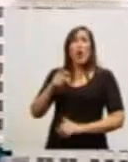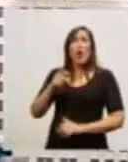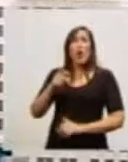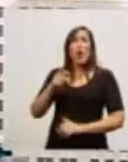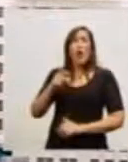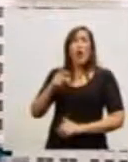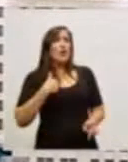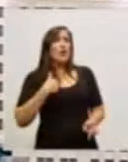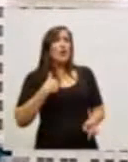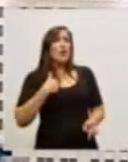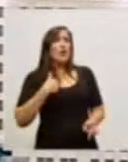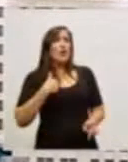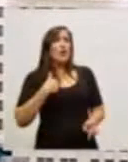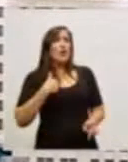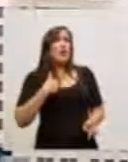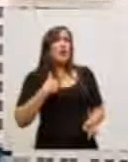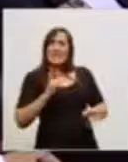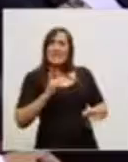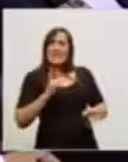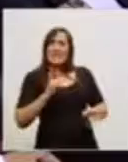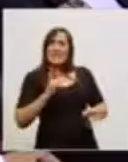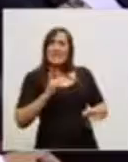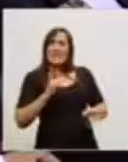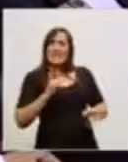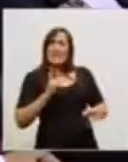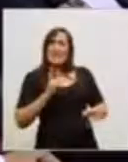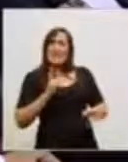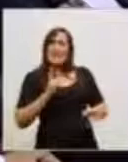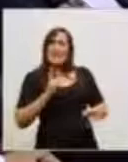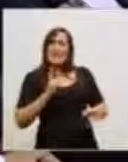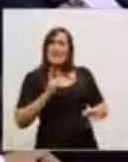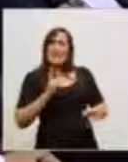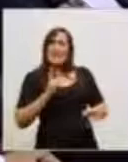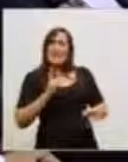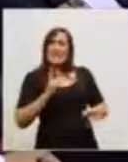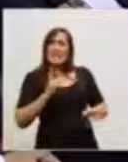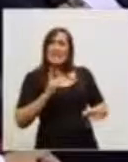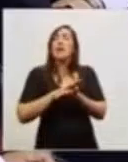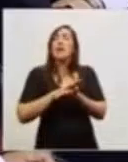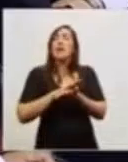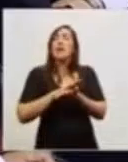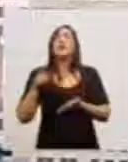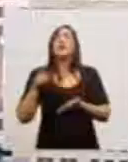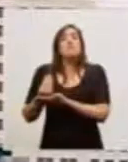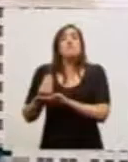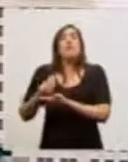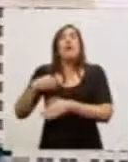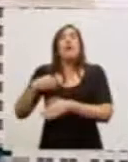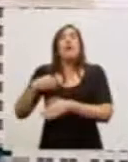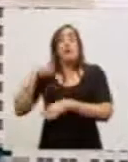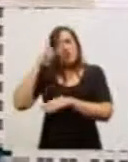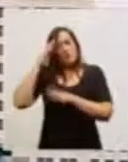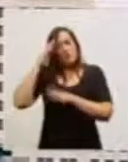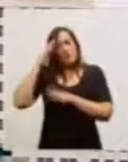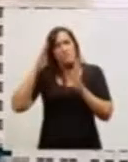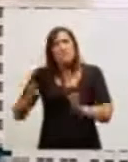pienso que podemos salir de los problemas más graves. Y la verdad que se lanzó a un plan que nos permitió realmente una